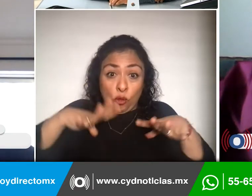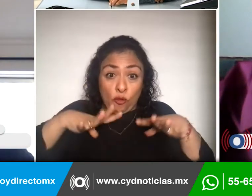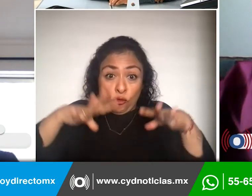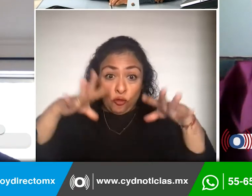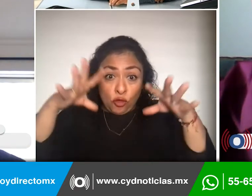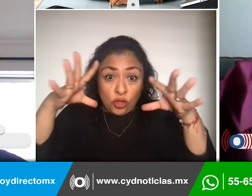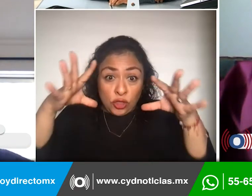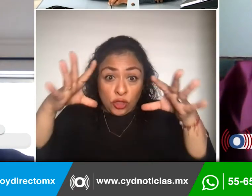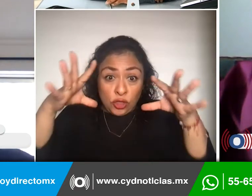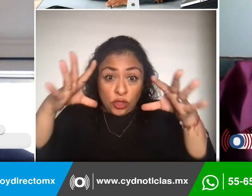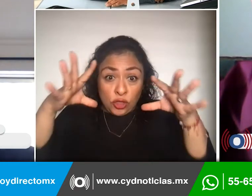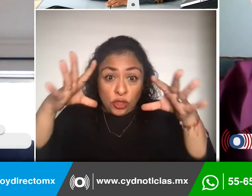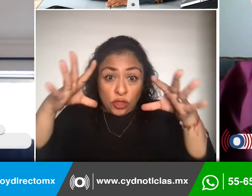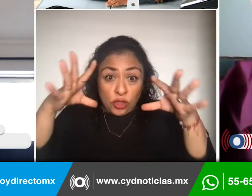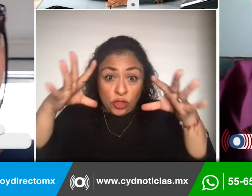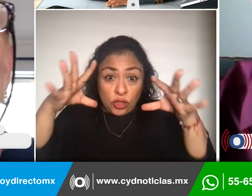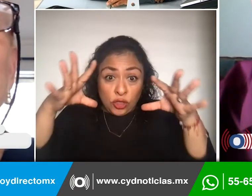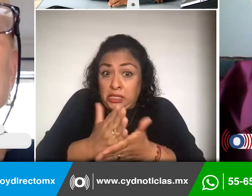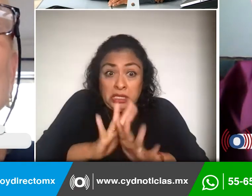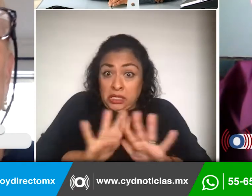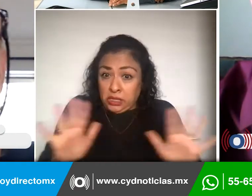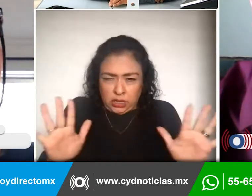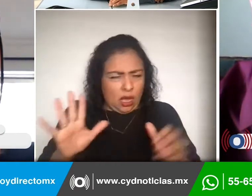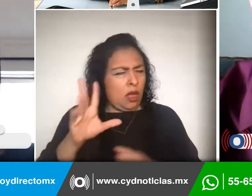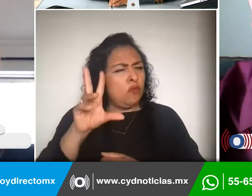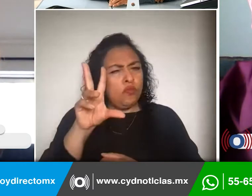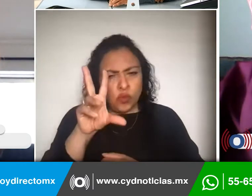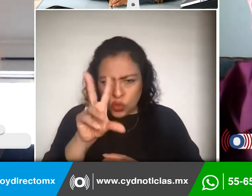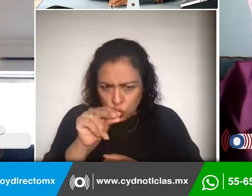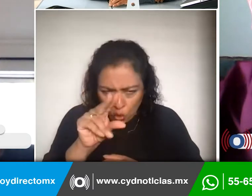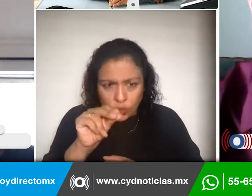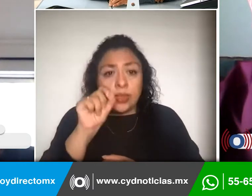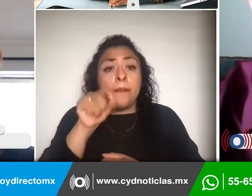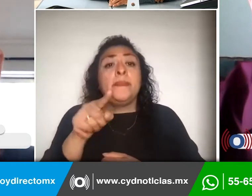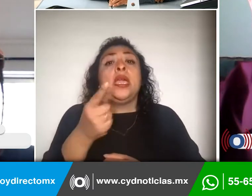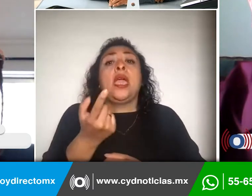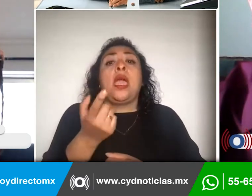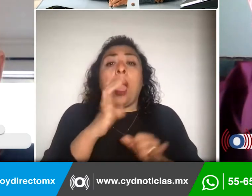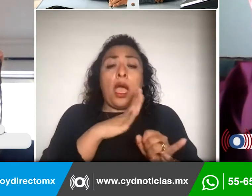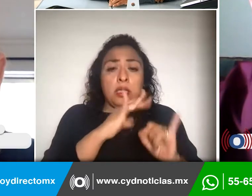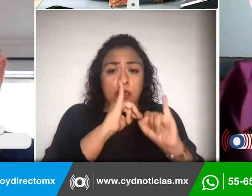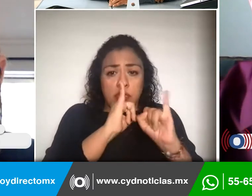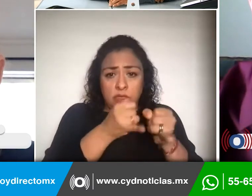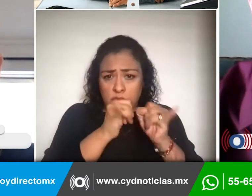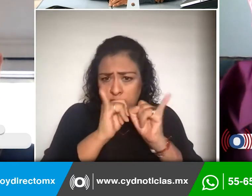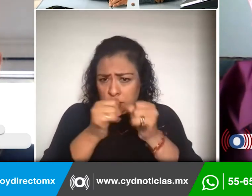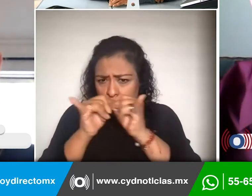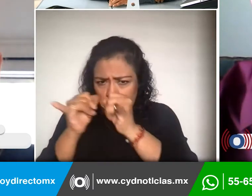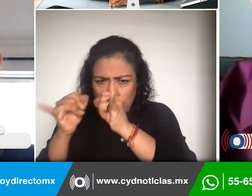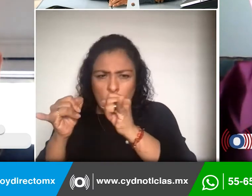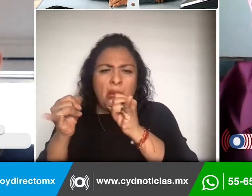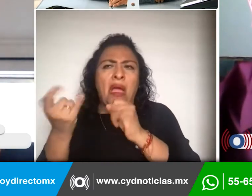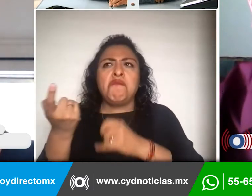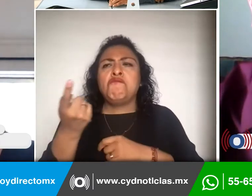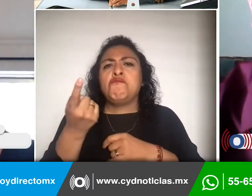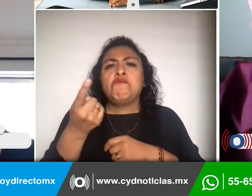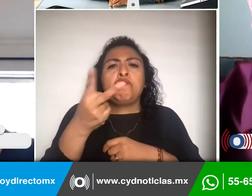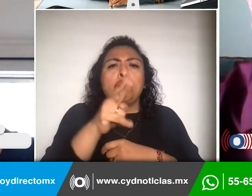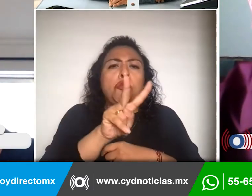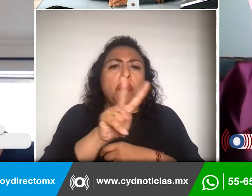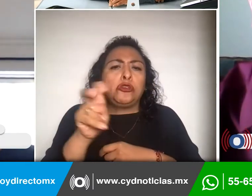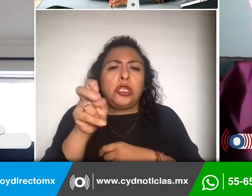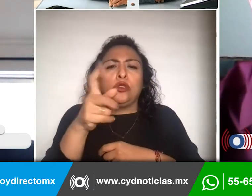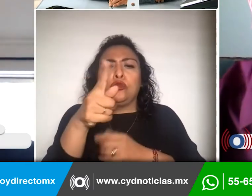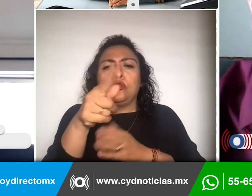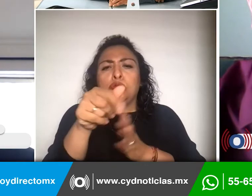donativos muy grandes. Tenemos a personas que nos dan donativos recurrentes desde 200 pesos mensuales todos los